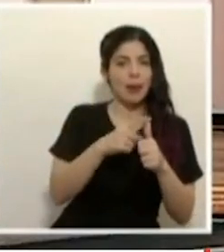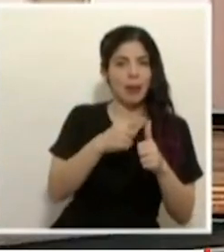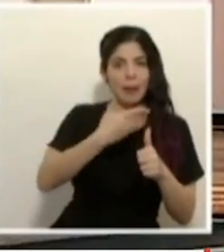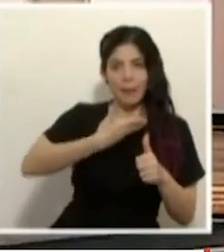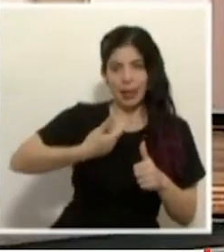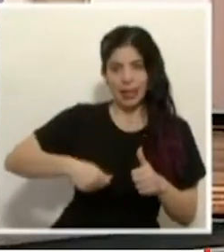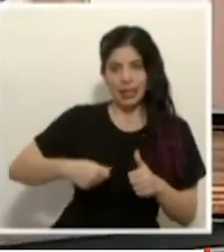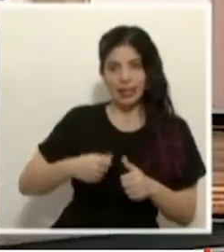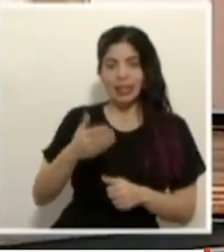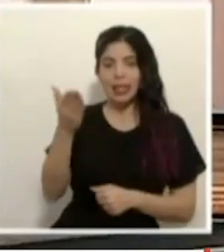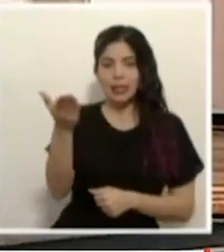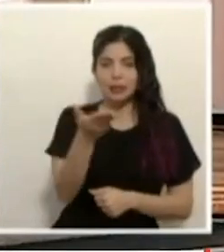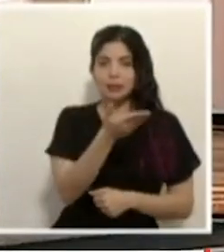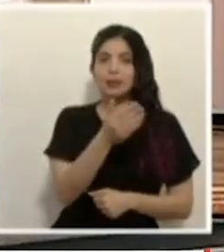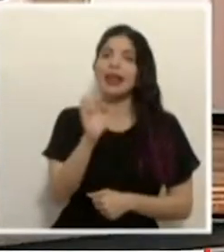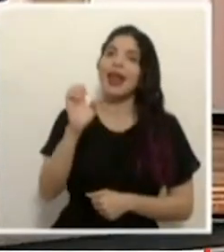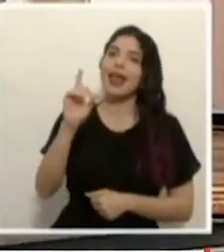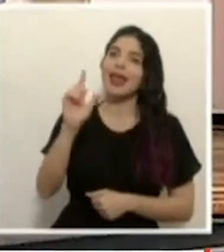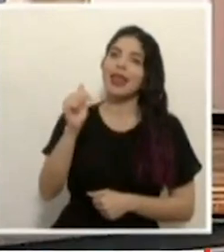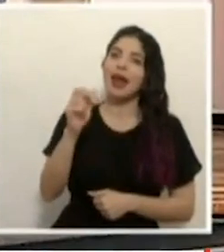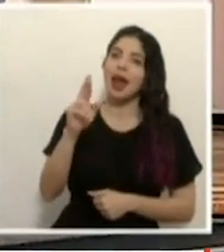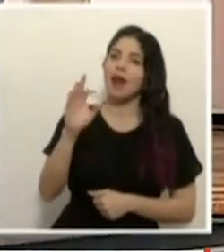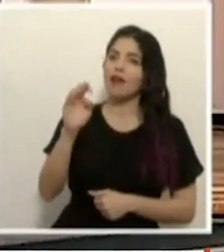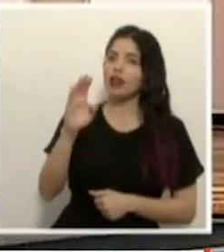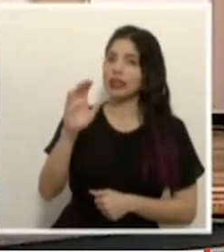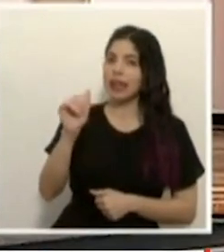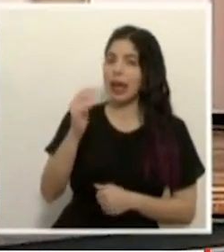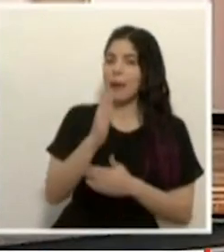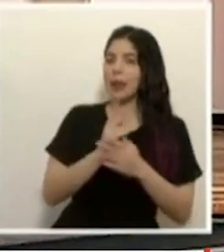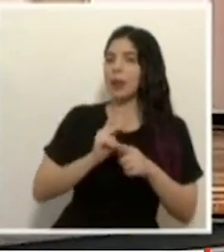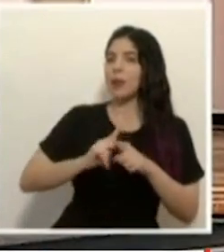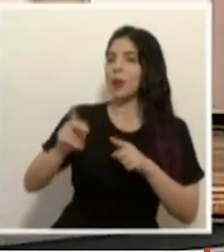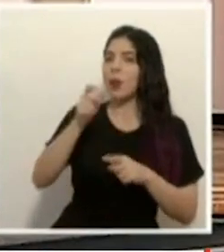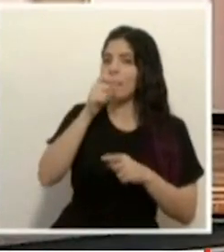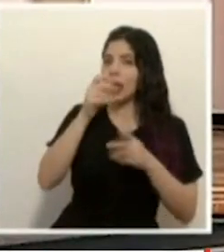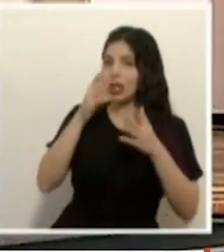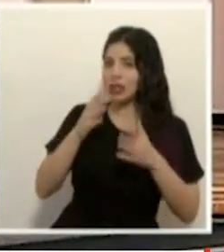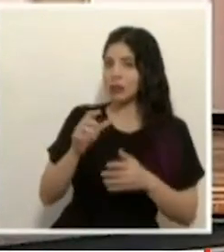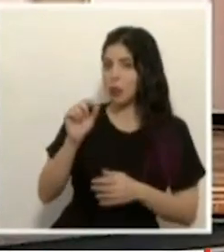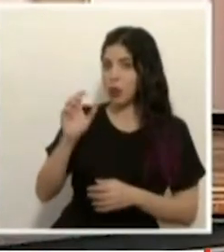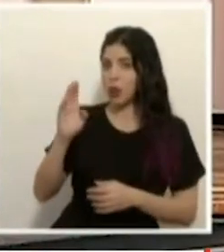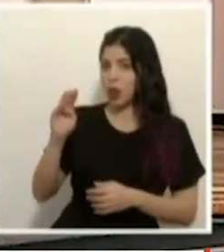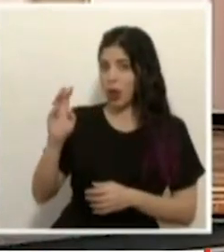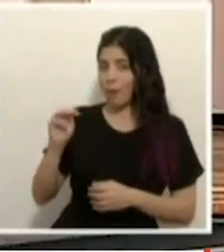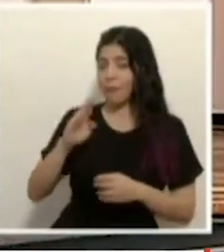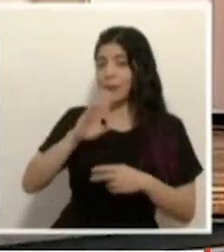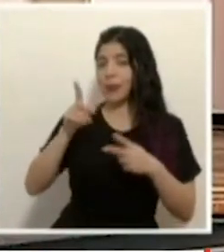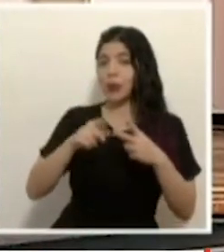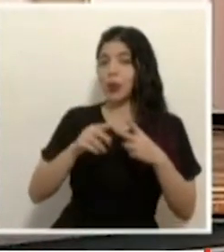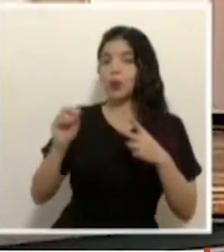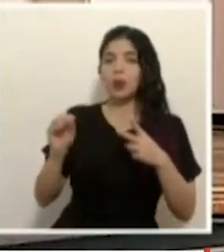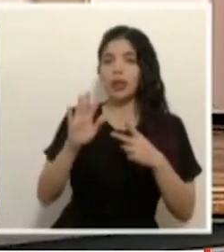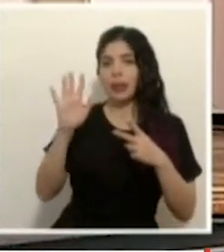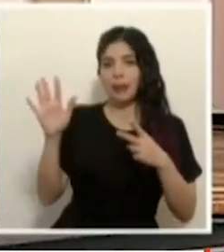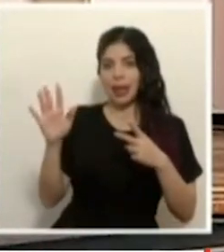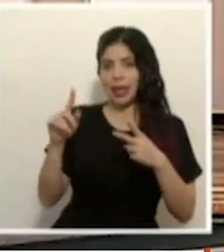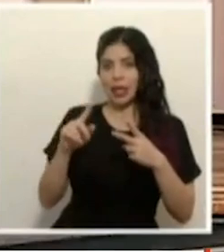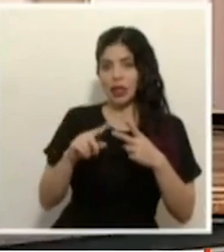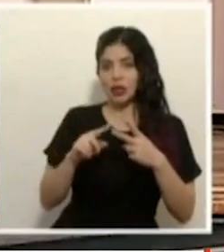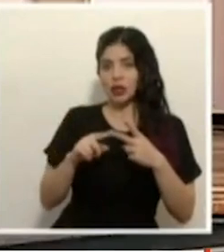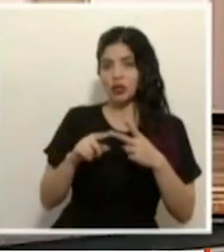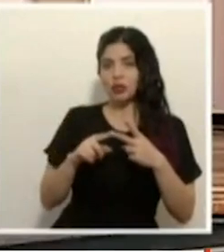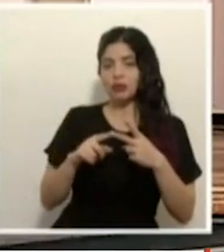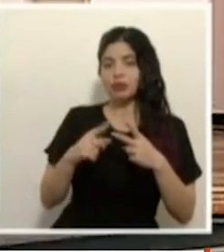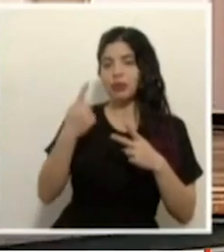Iniciamos con don Edgar Fonseca de puroperiodismo.com. De seguido, Multimedios para